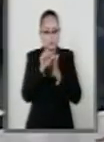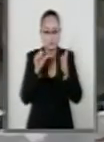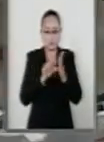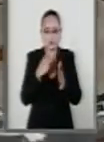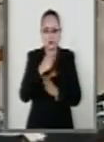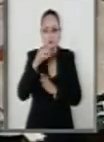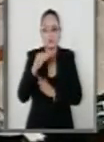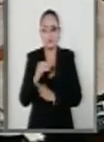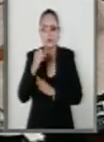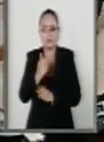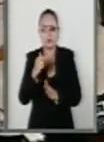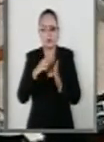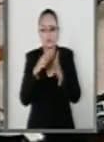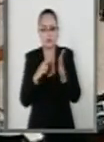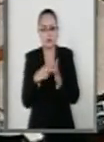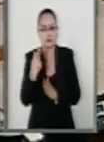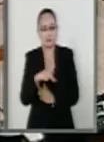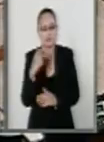196 del reglamento.